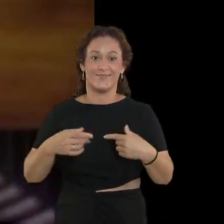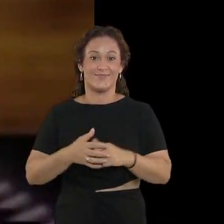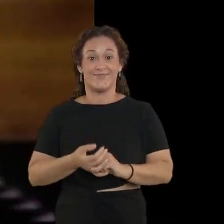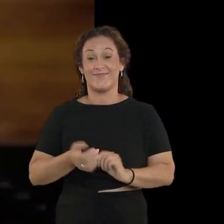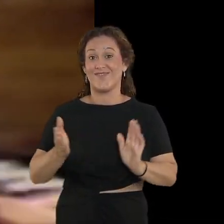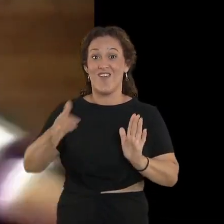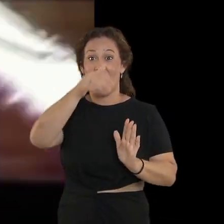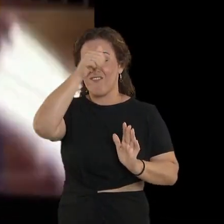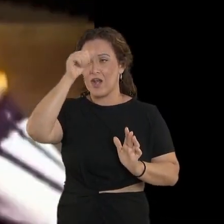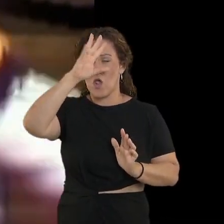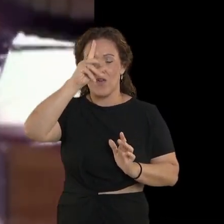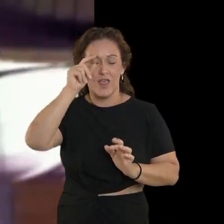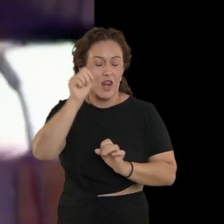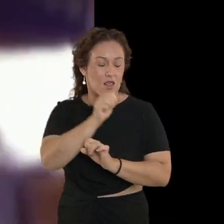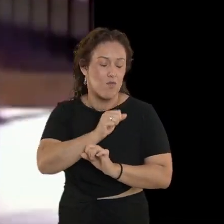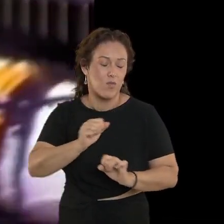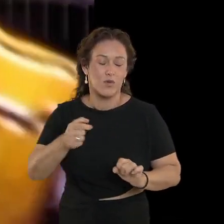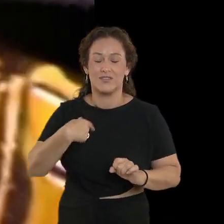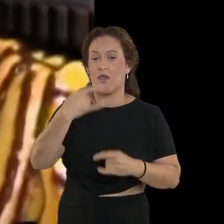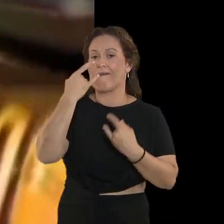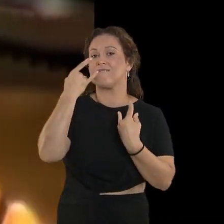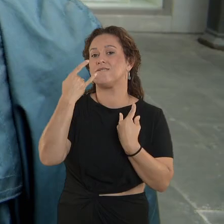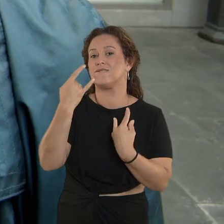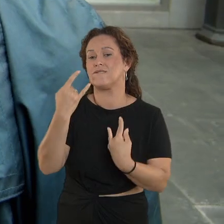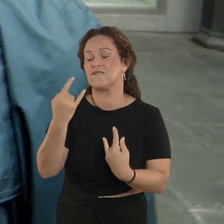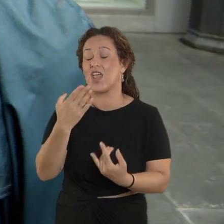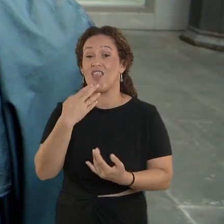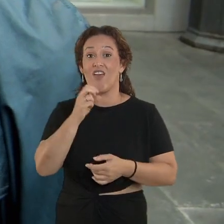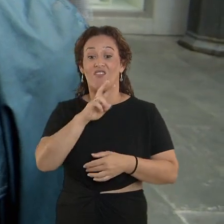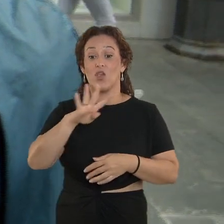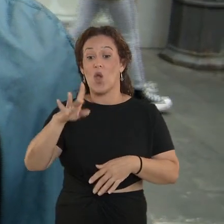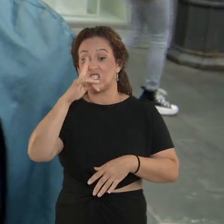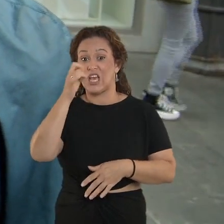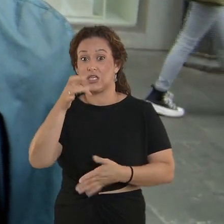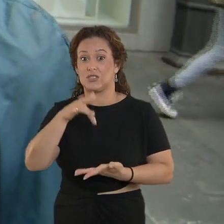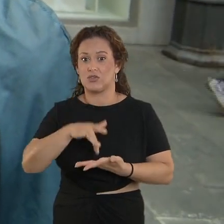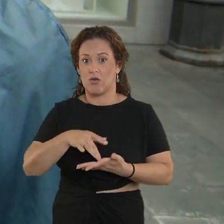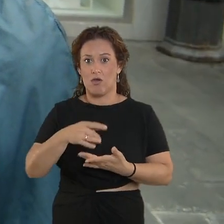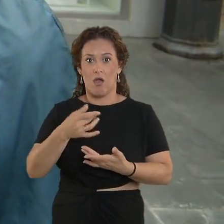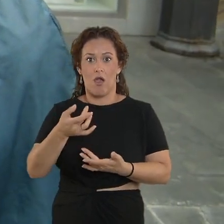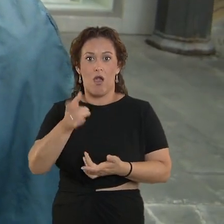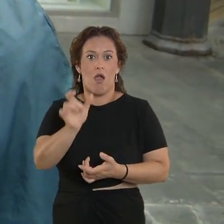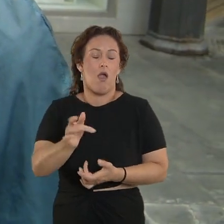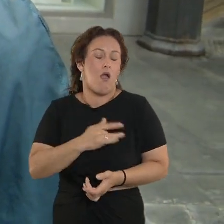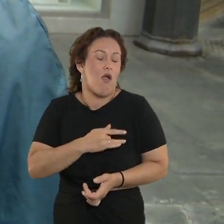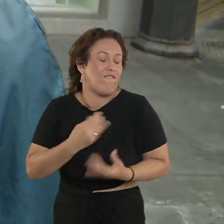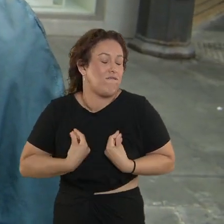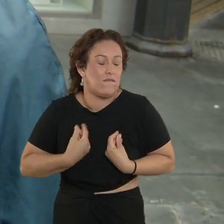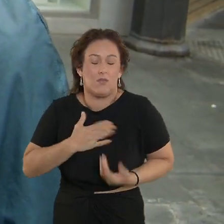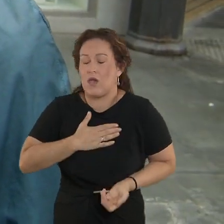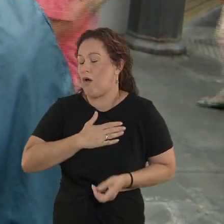Ese verano inolvidable, me enamoré con 24 años, el amor de mi vida,